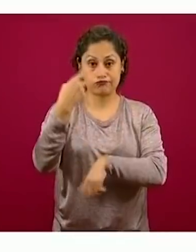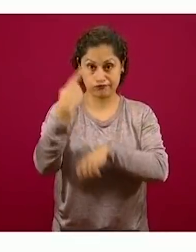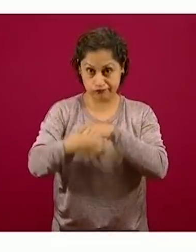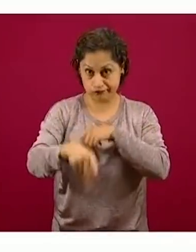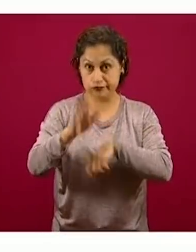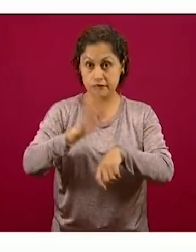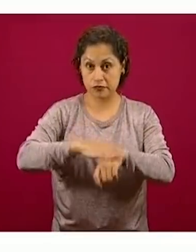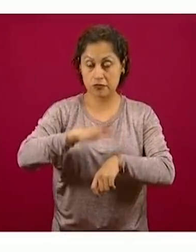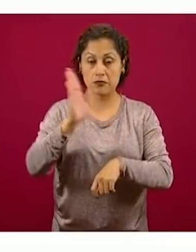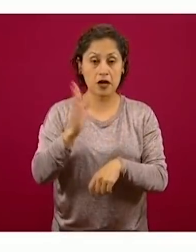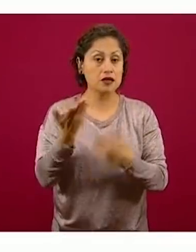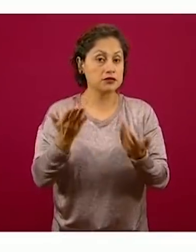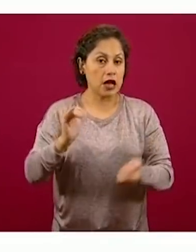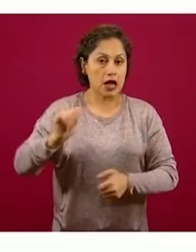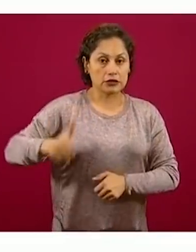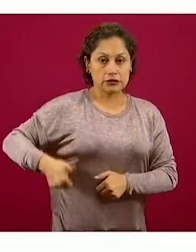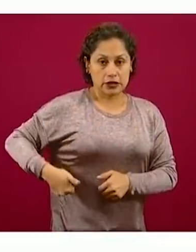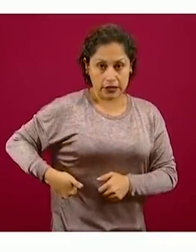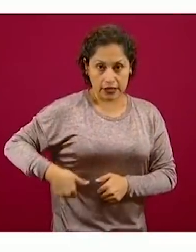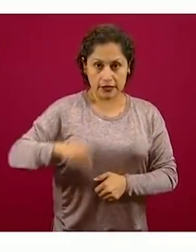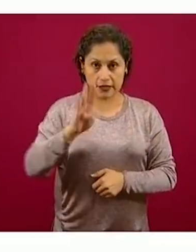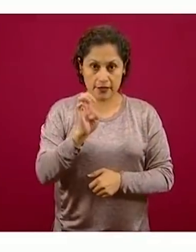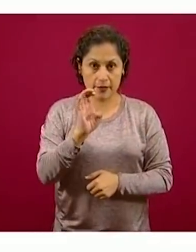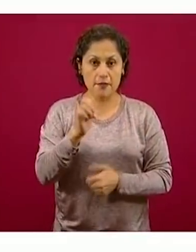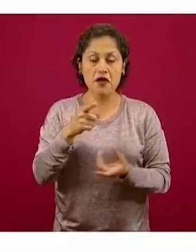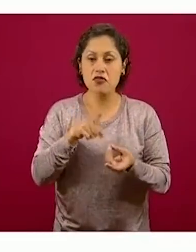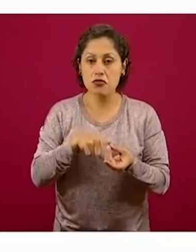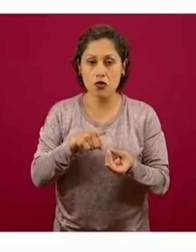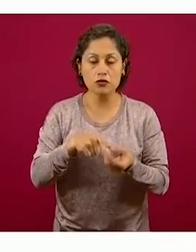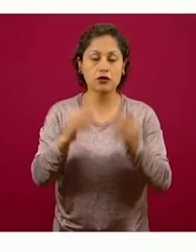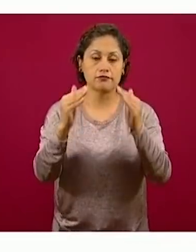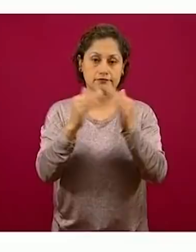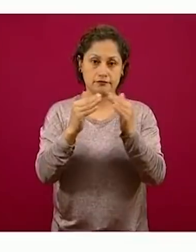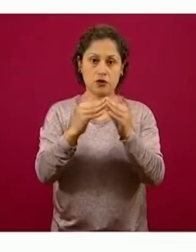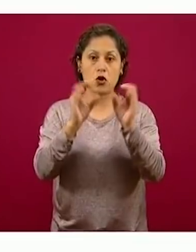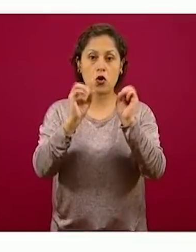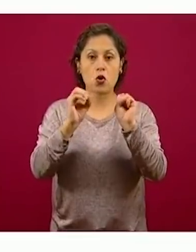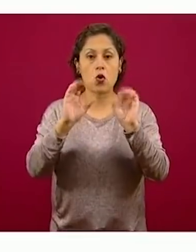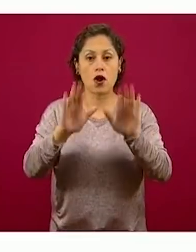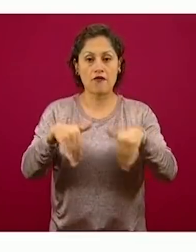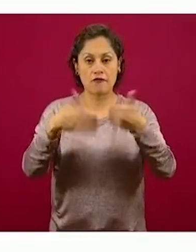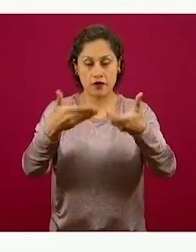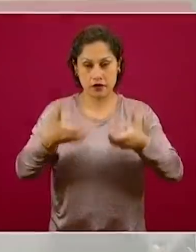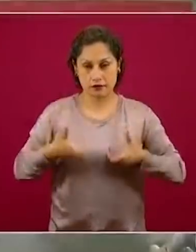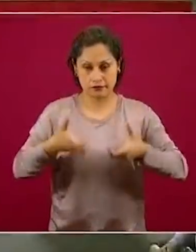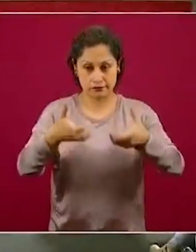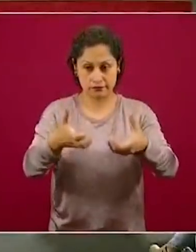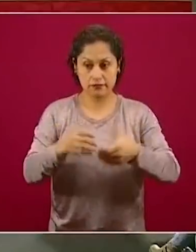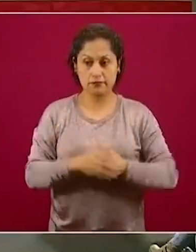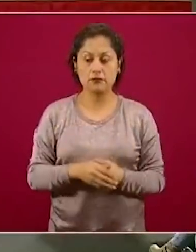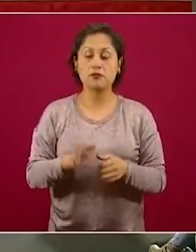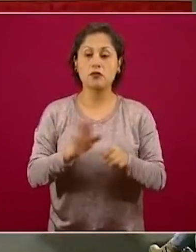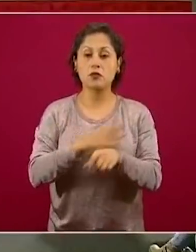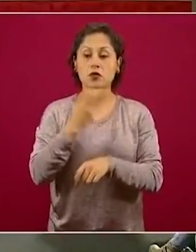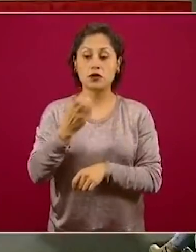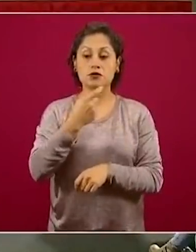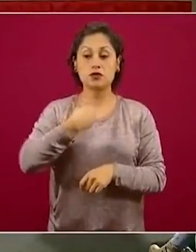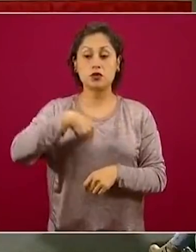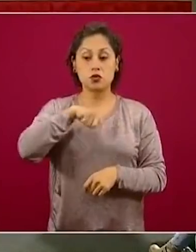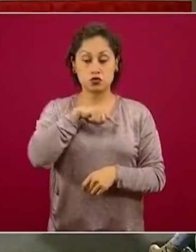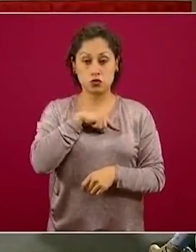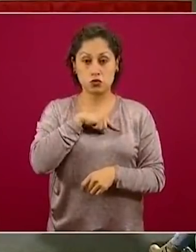y ocurren, la mayor parte de ellos ocurren o en el hogar o en la vía pública. Entonces, nosotros estamos